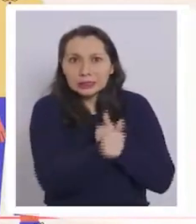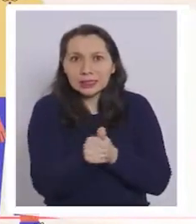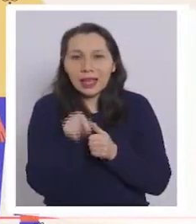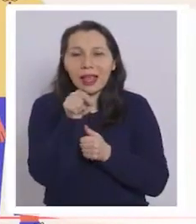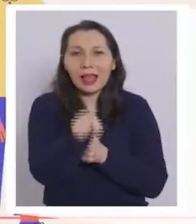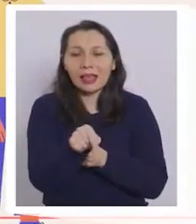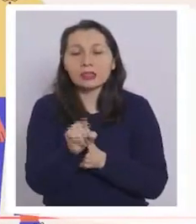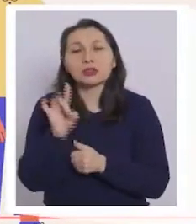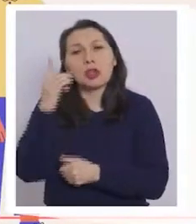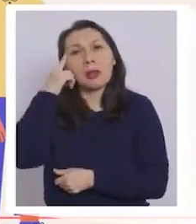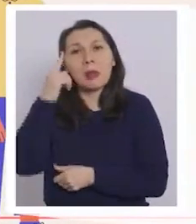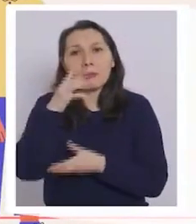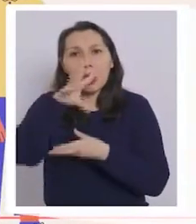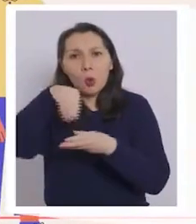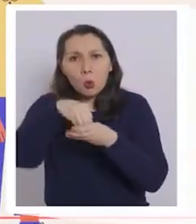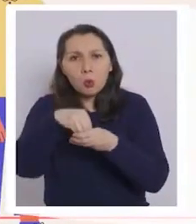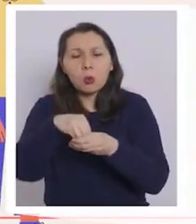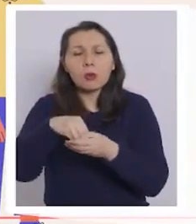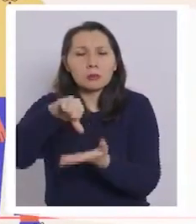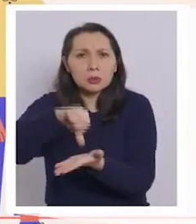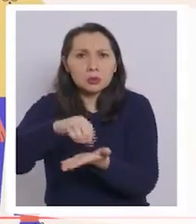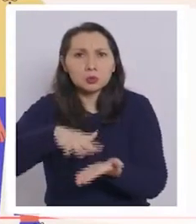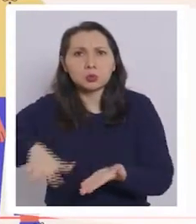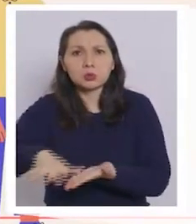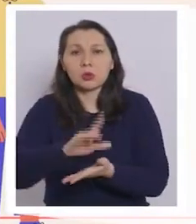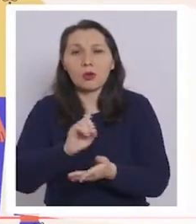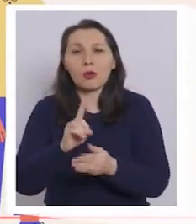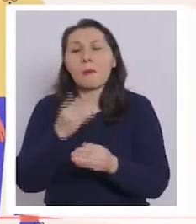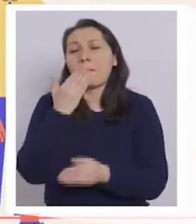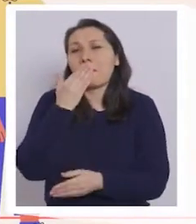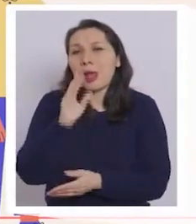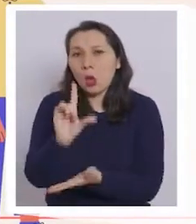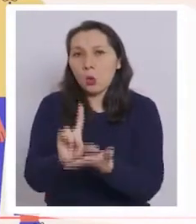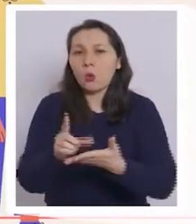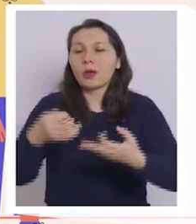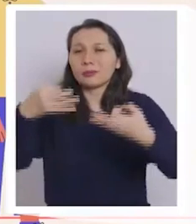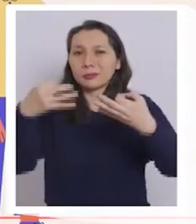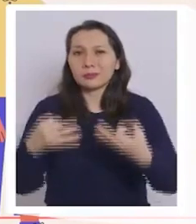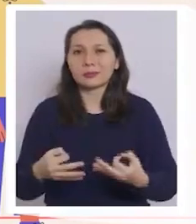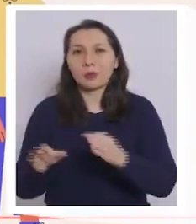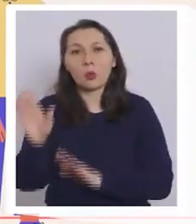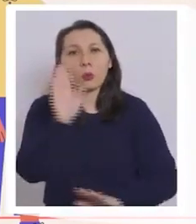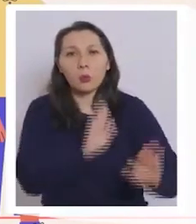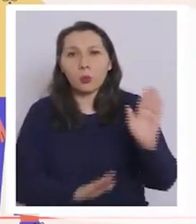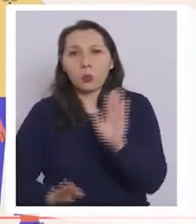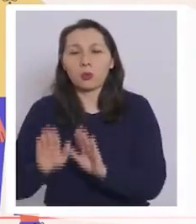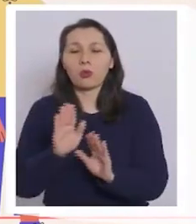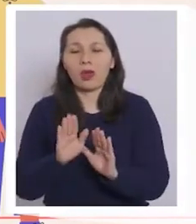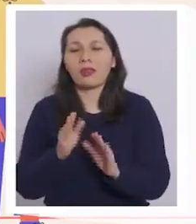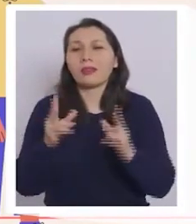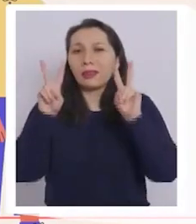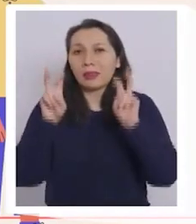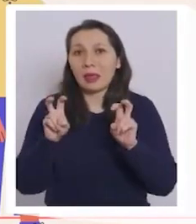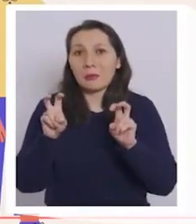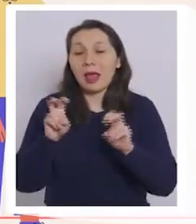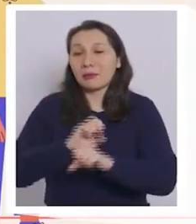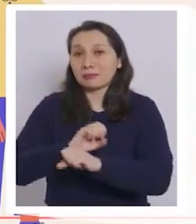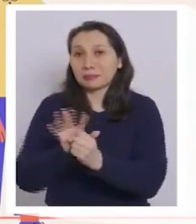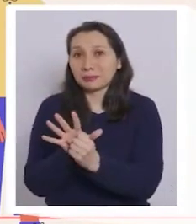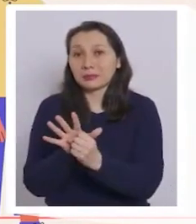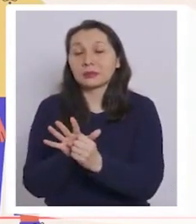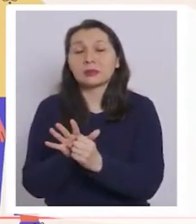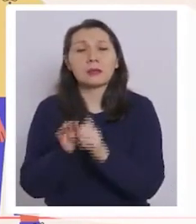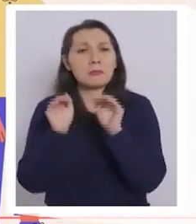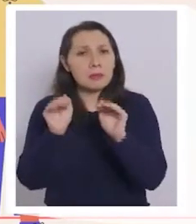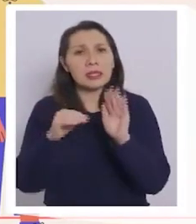que no solo son el núcleo de la sociedad, sino que también son los espacios que mejor pueden garantizar la protección respecto del virus. Se